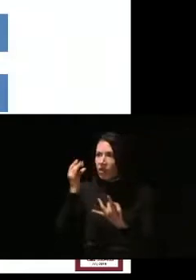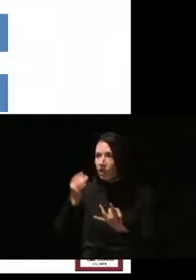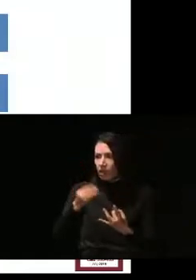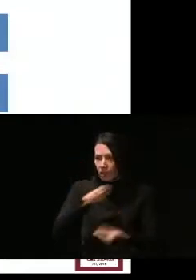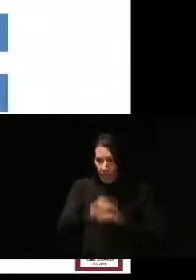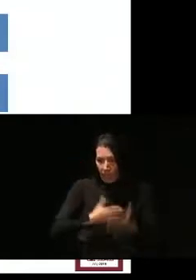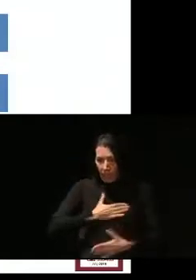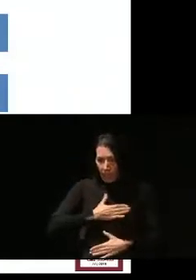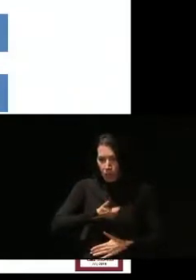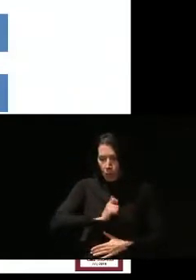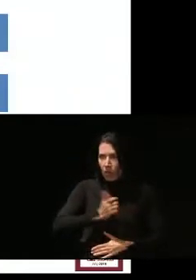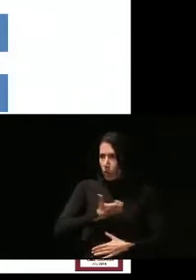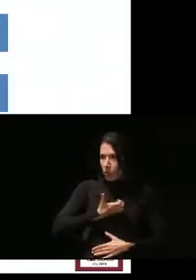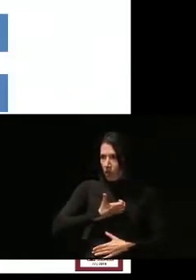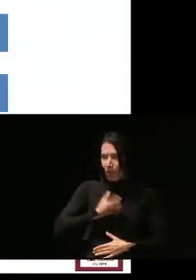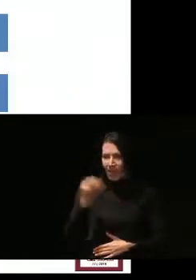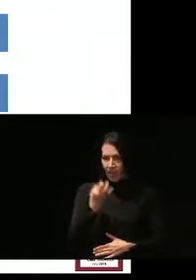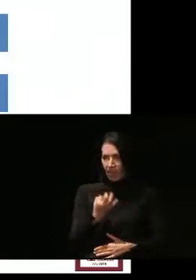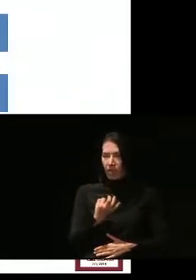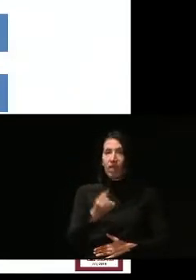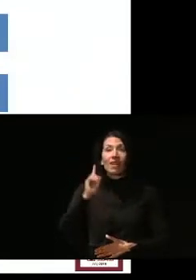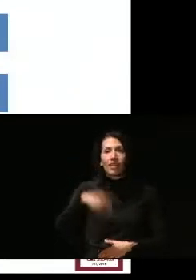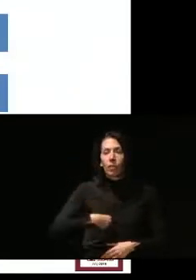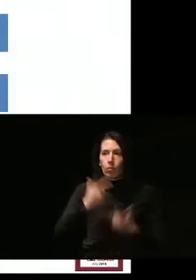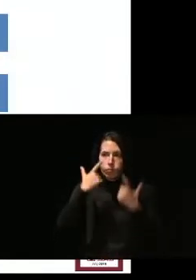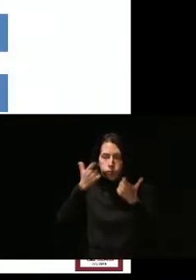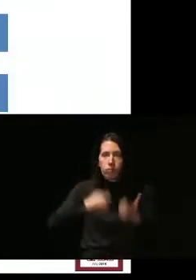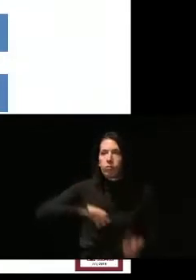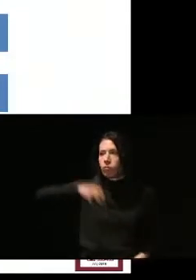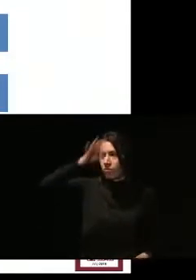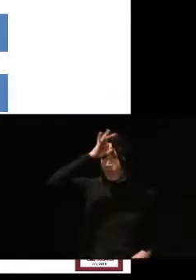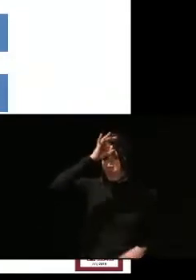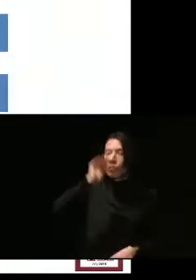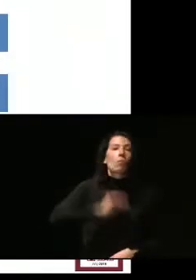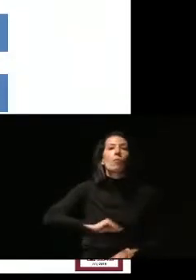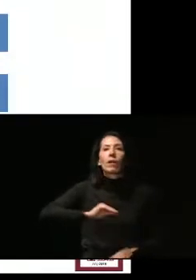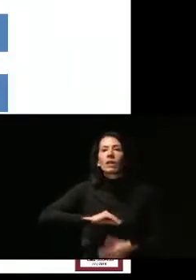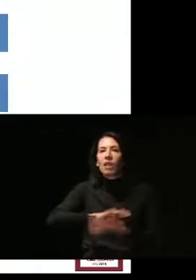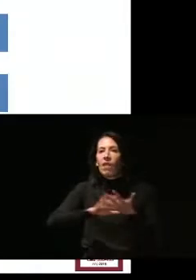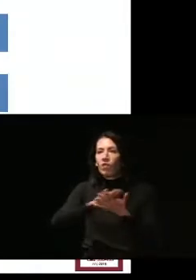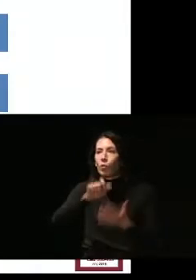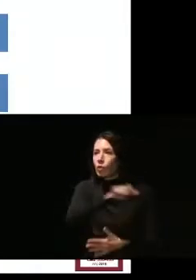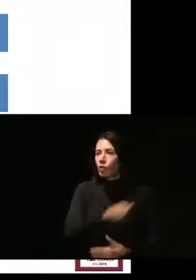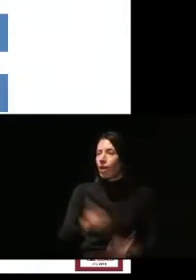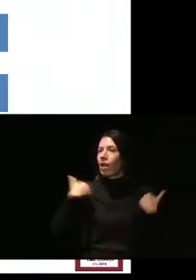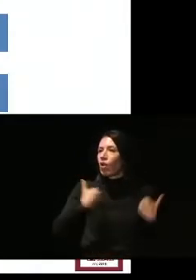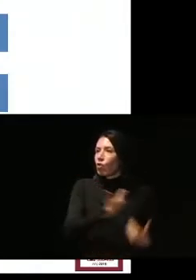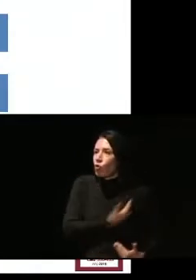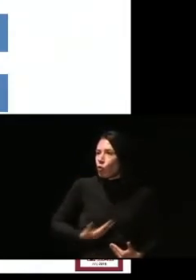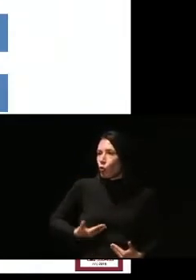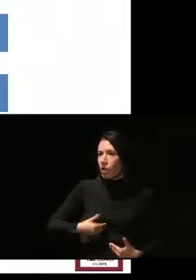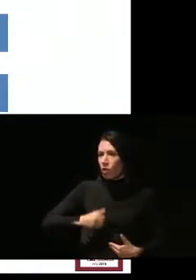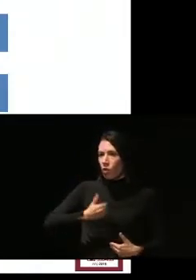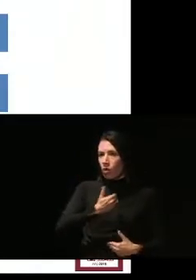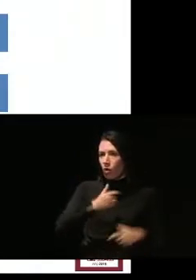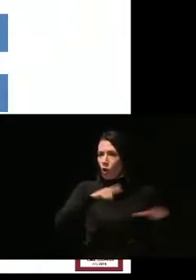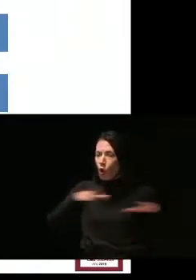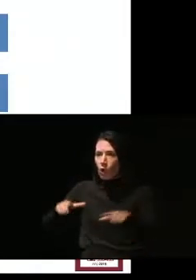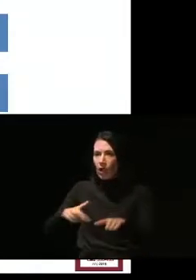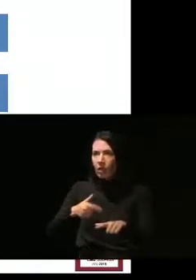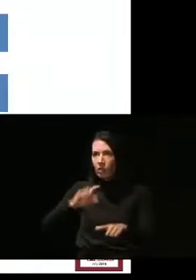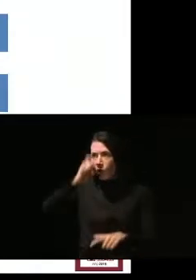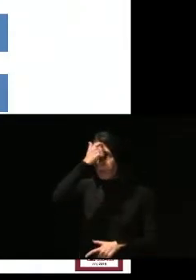Policía Municipal de Madrid. También había un desconocimiento importante en cuanto a los regentes de los locales y qué significaba la accesibilidad y cómo